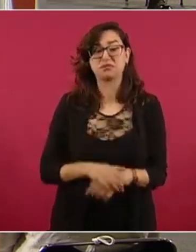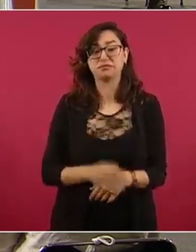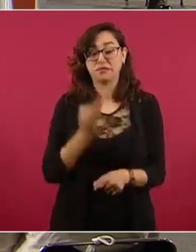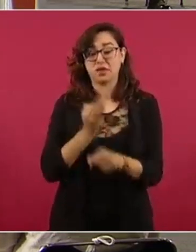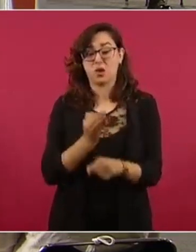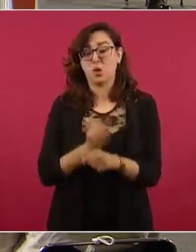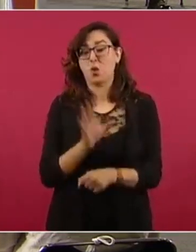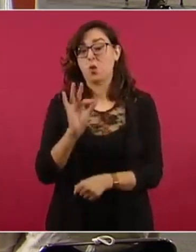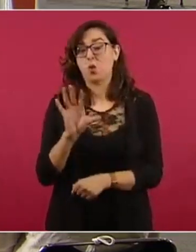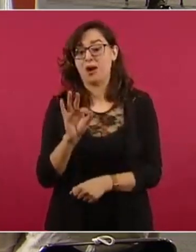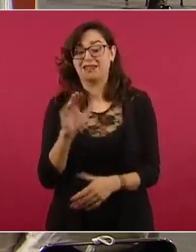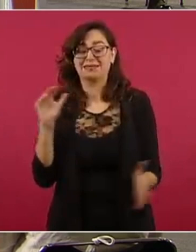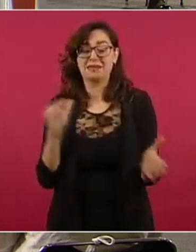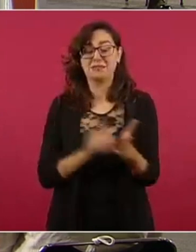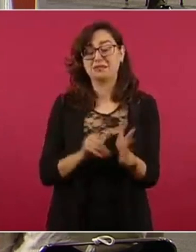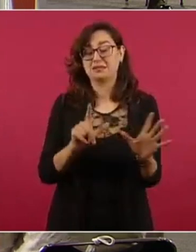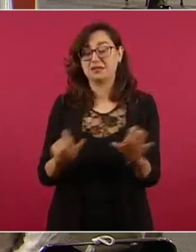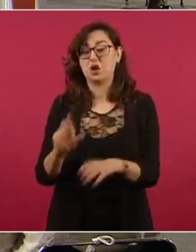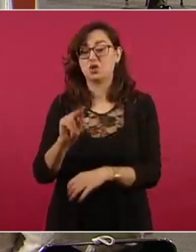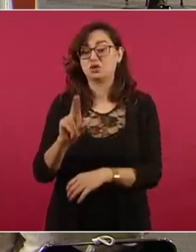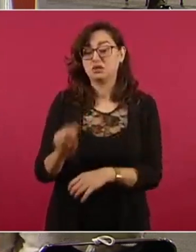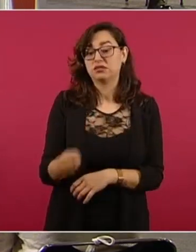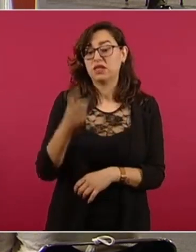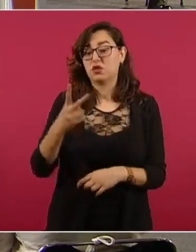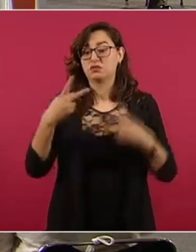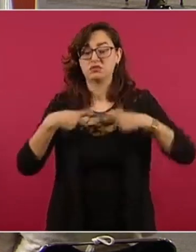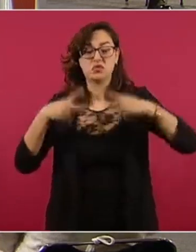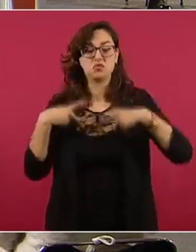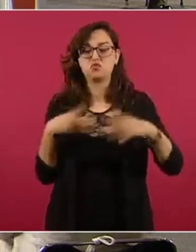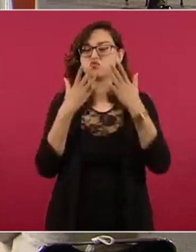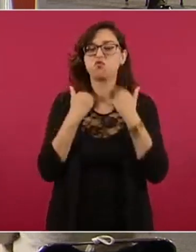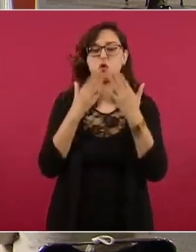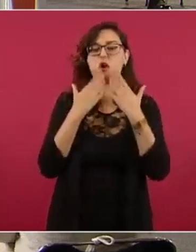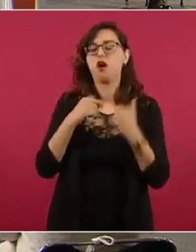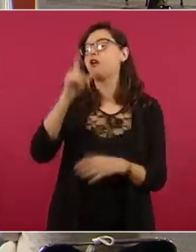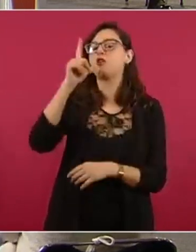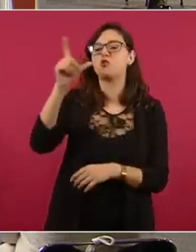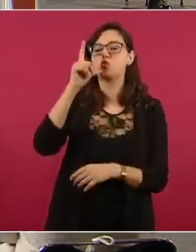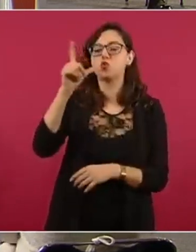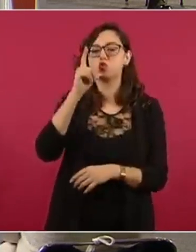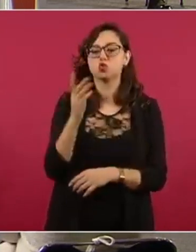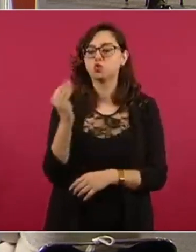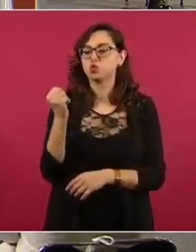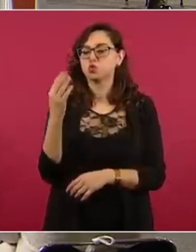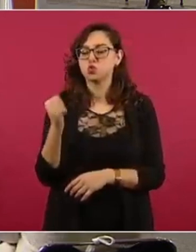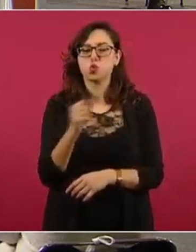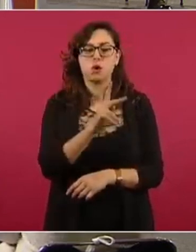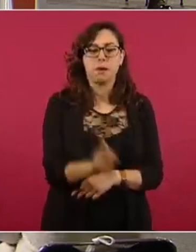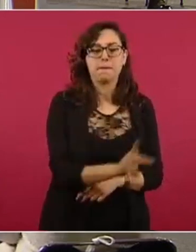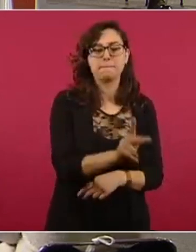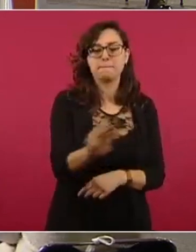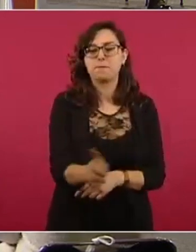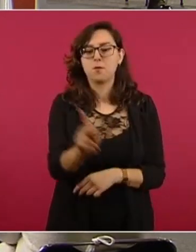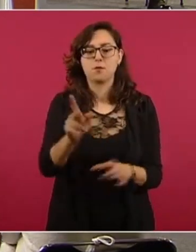.752 afectados en nueve poblaciones de manera parcial.